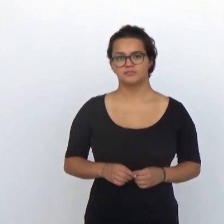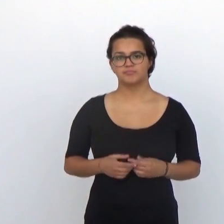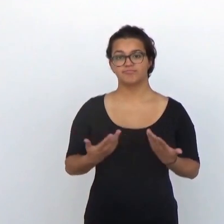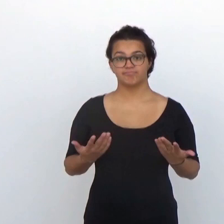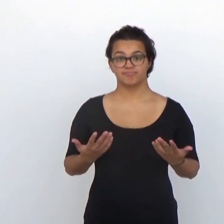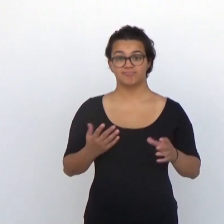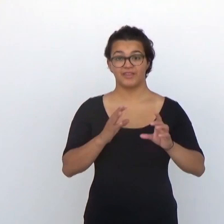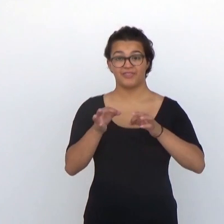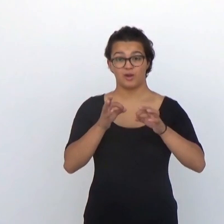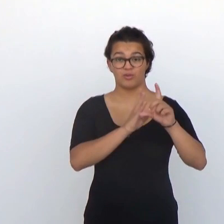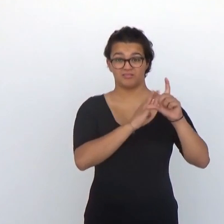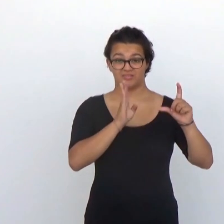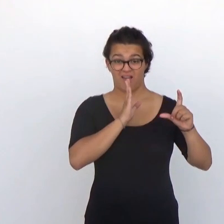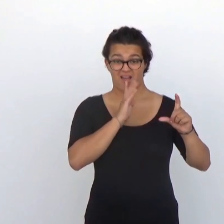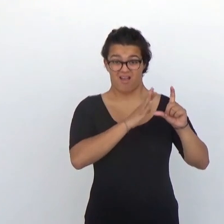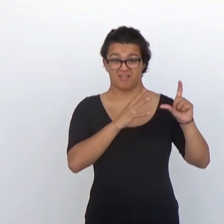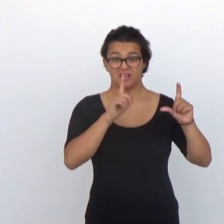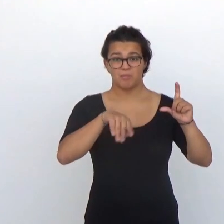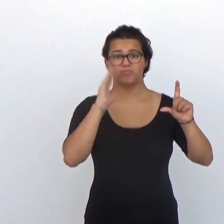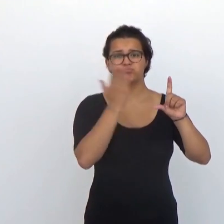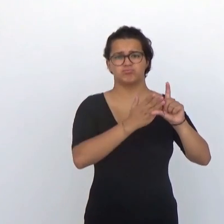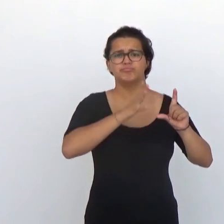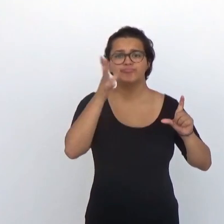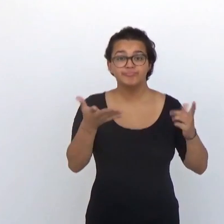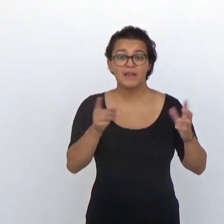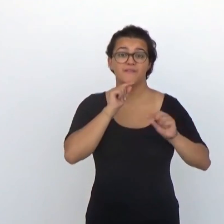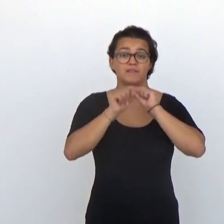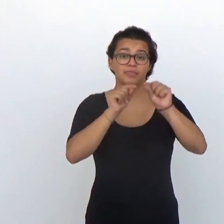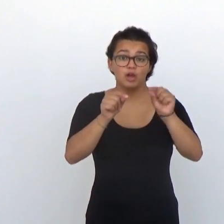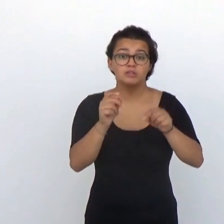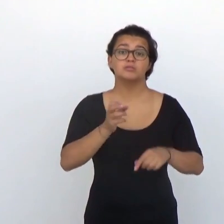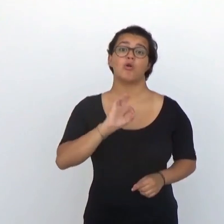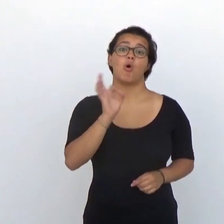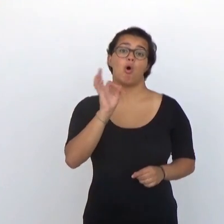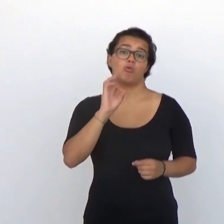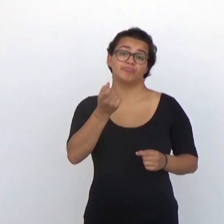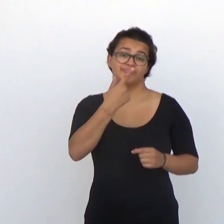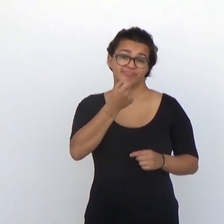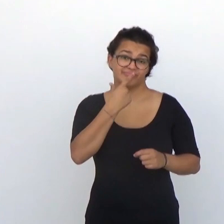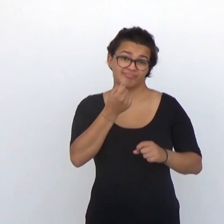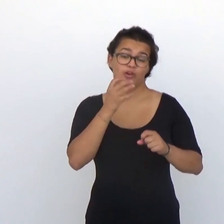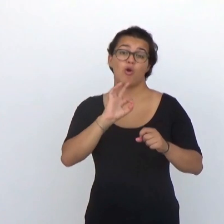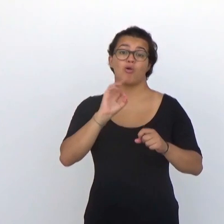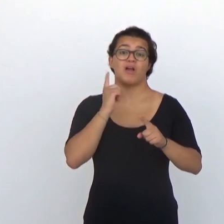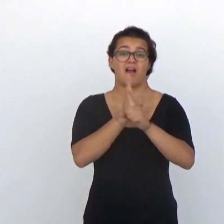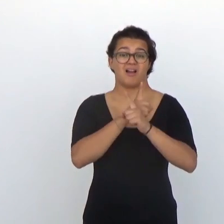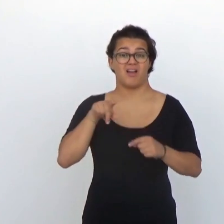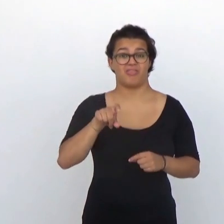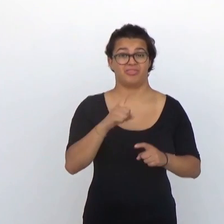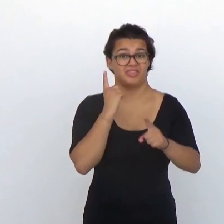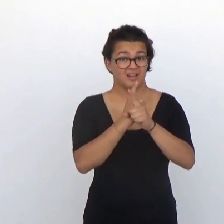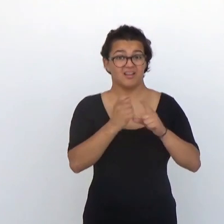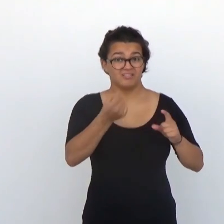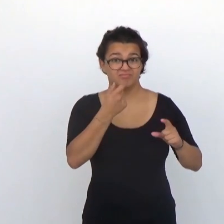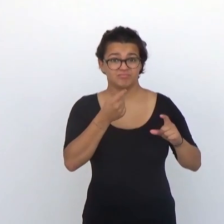También pueden perderse células ciliadas con ciertas infecciones o a raíz de tratamientos con determinados antibióticos o agentes anticancerosos